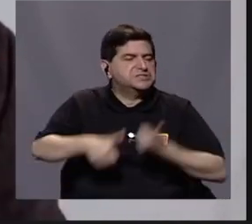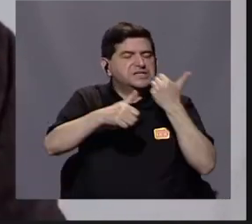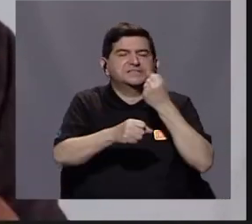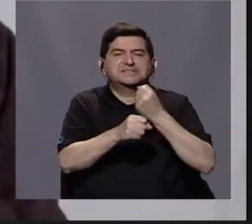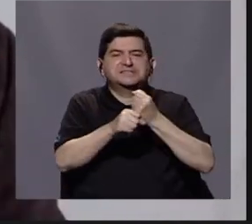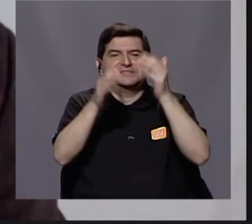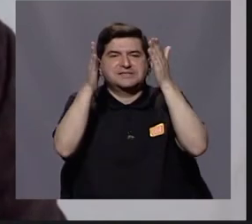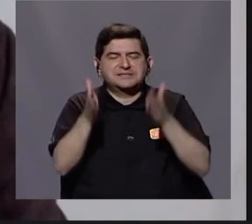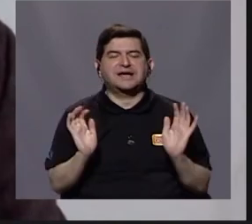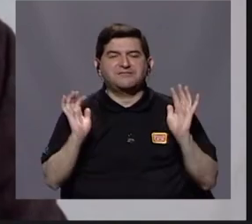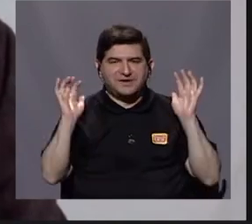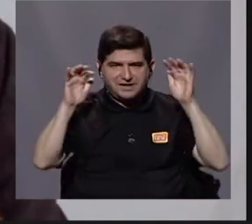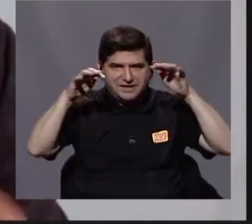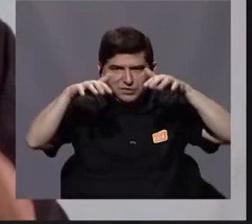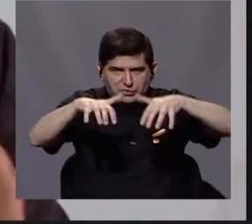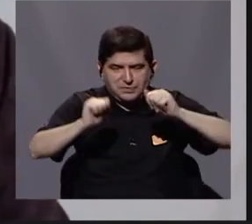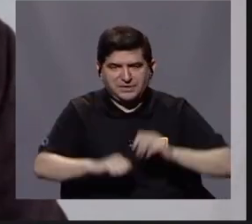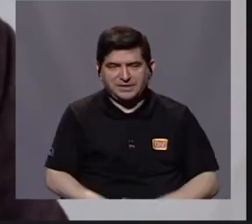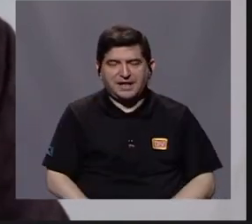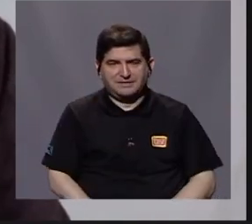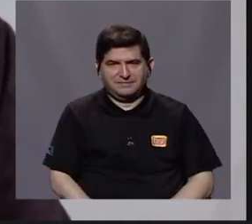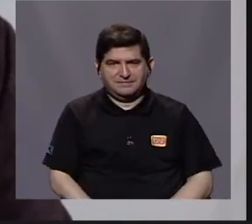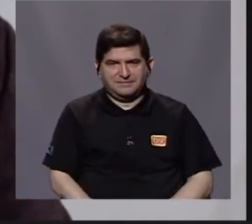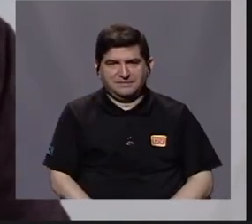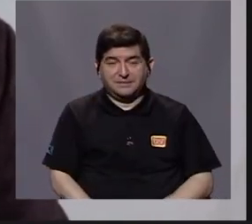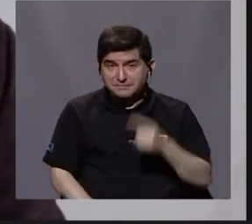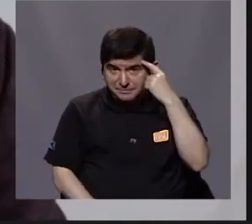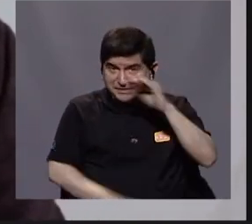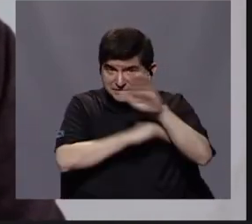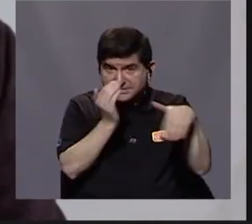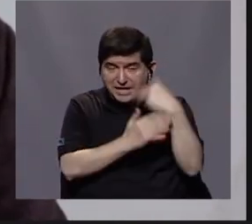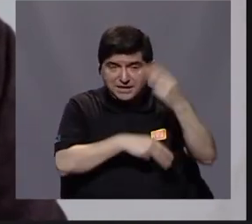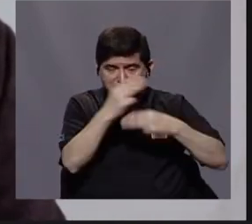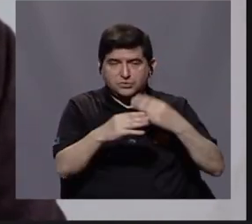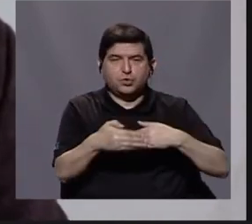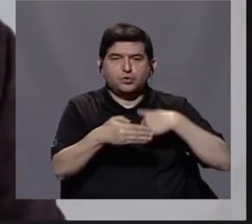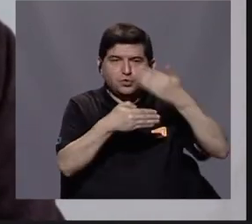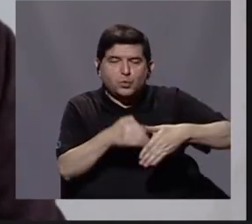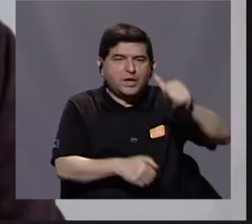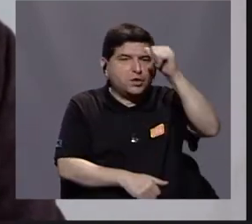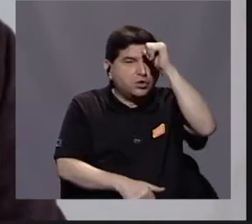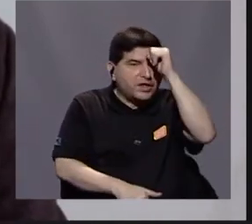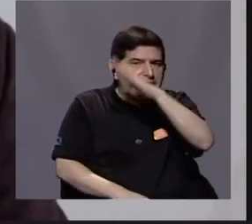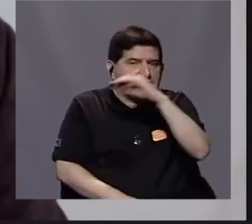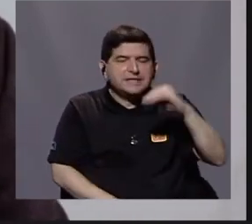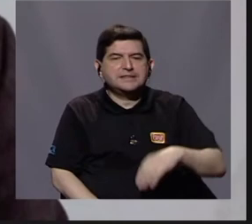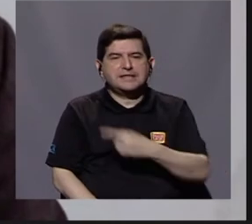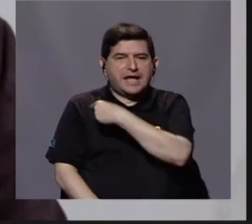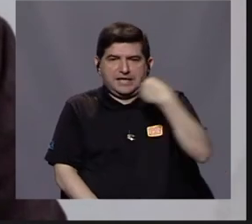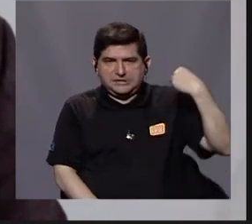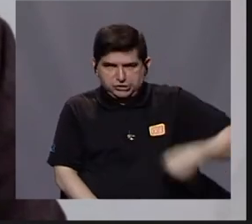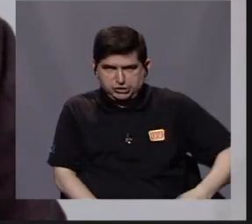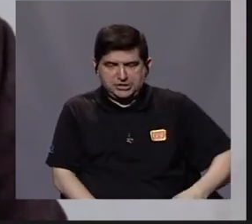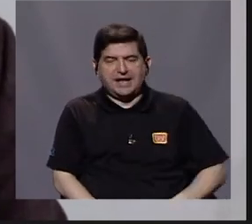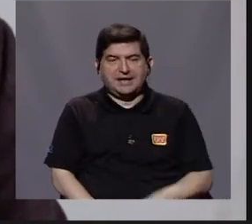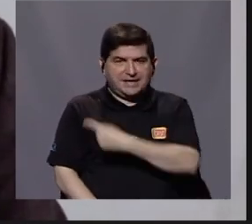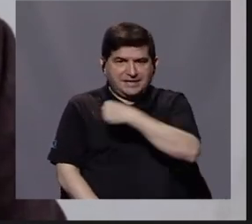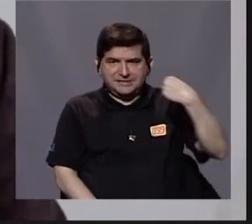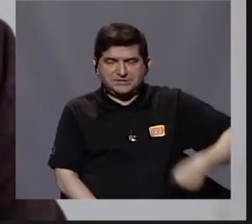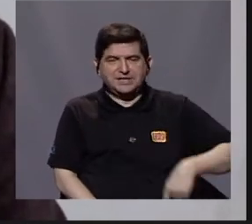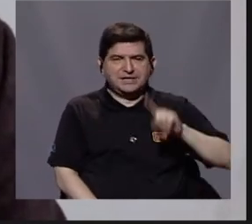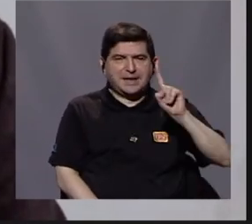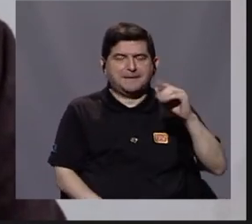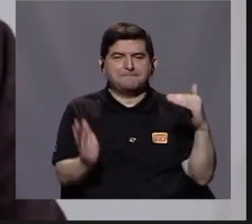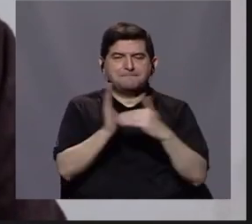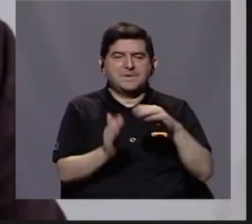trabajadores migrantes en el mundo, después de la India y después de China. China, que son 1.400